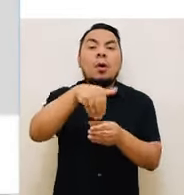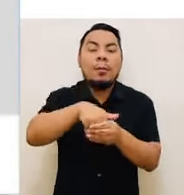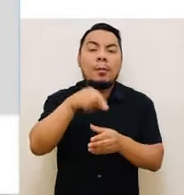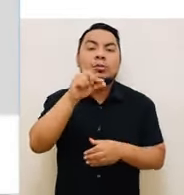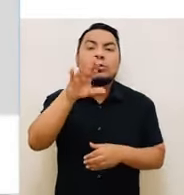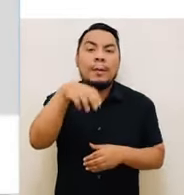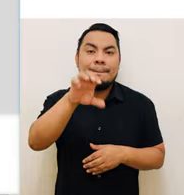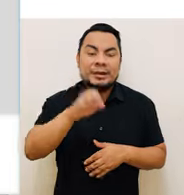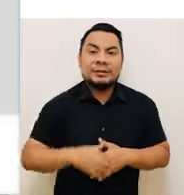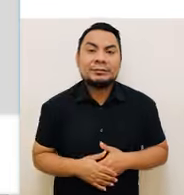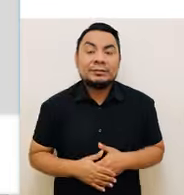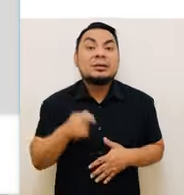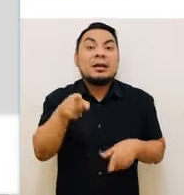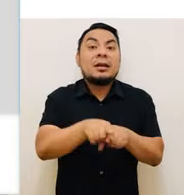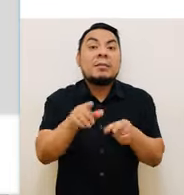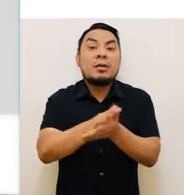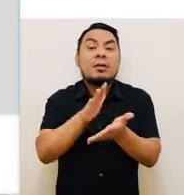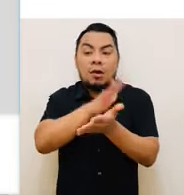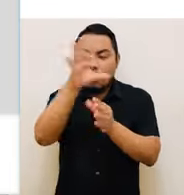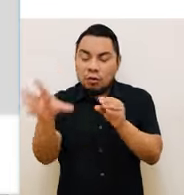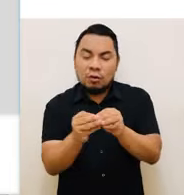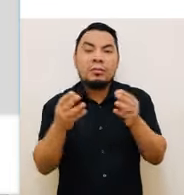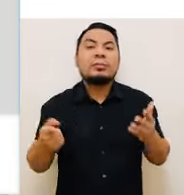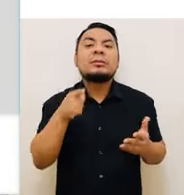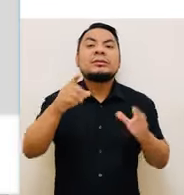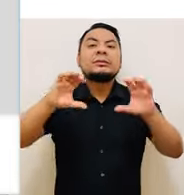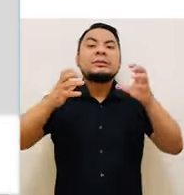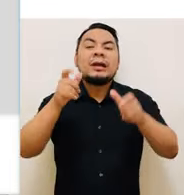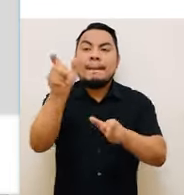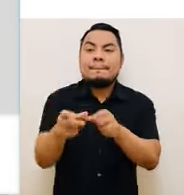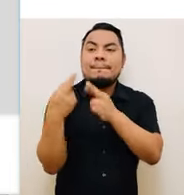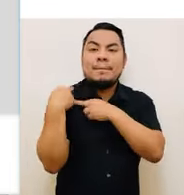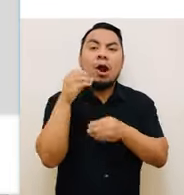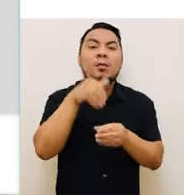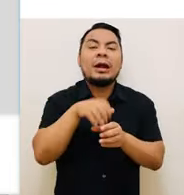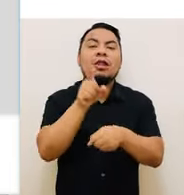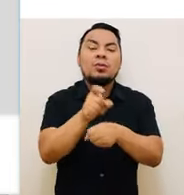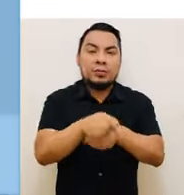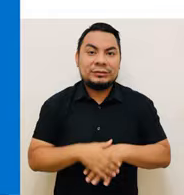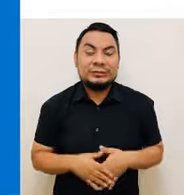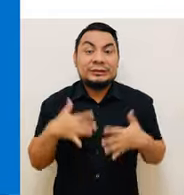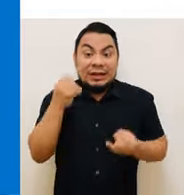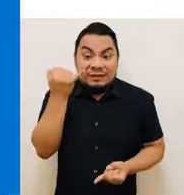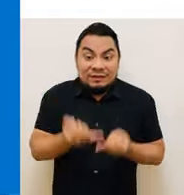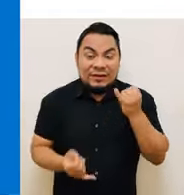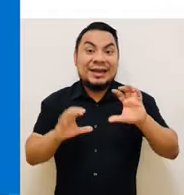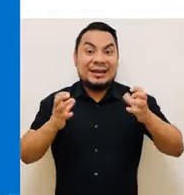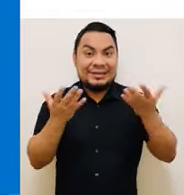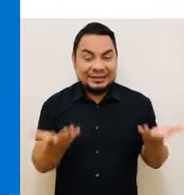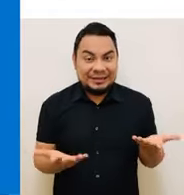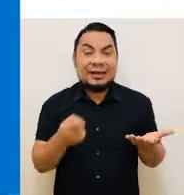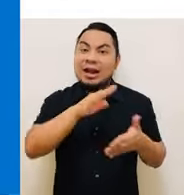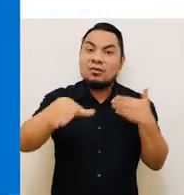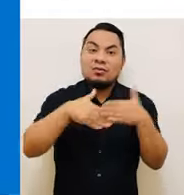.gov.p o del material complementario del curso de personeros de Ompeduca. Ya finalizaste el curso.